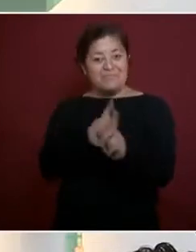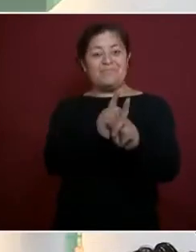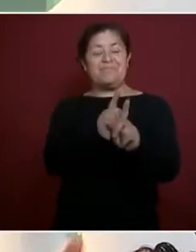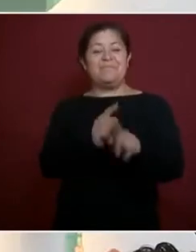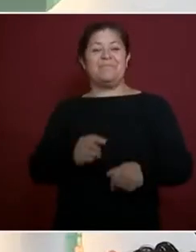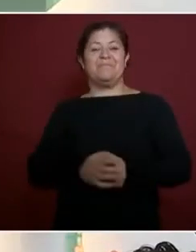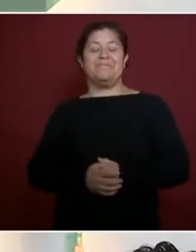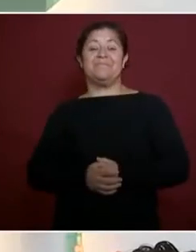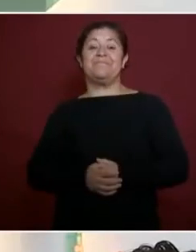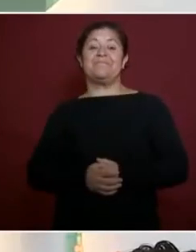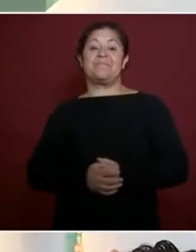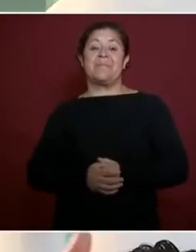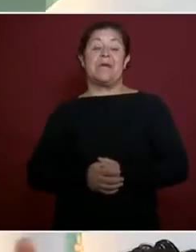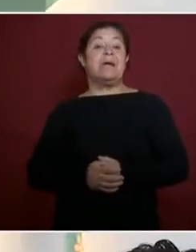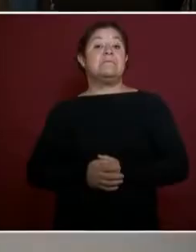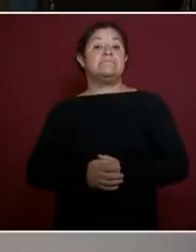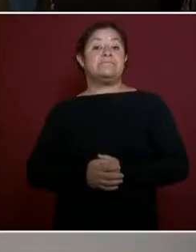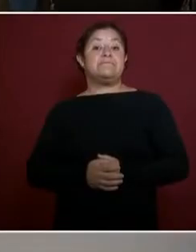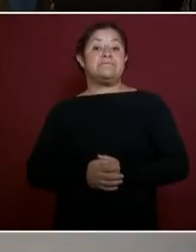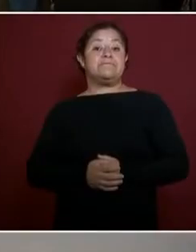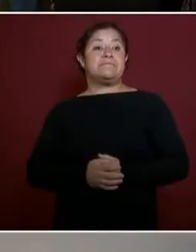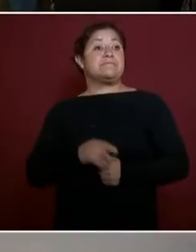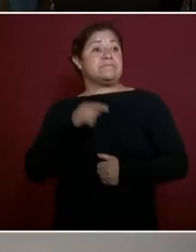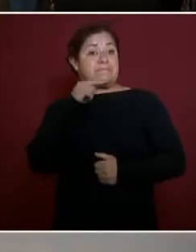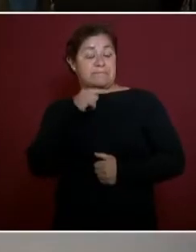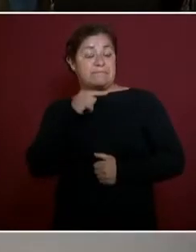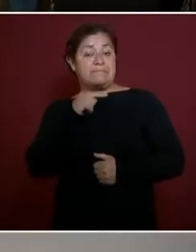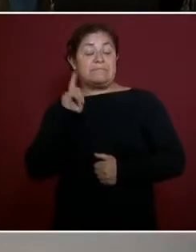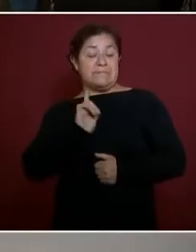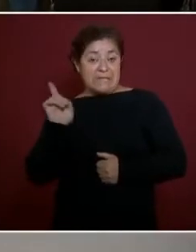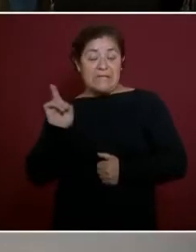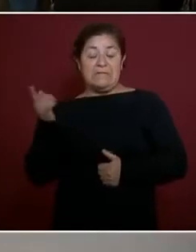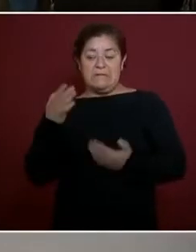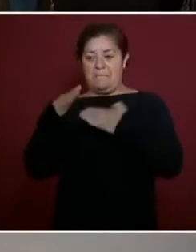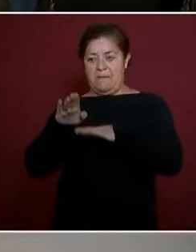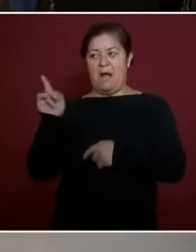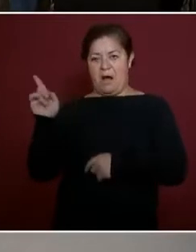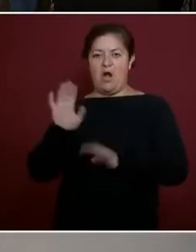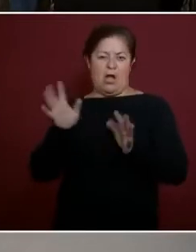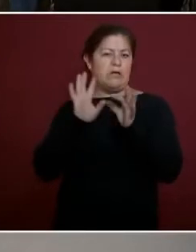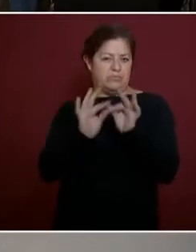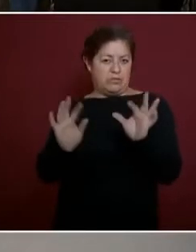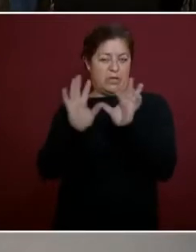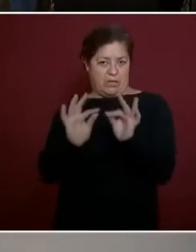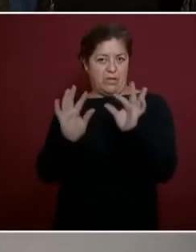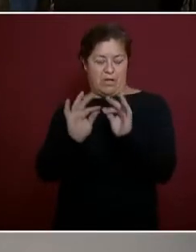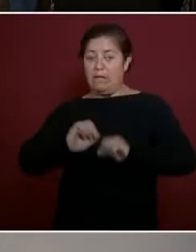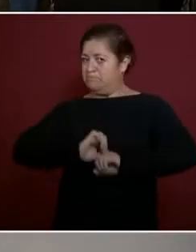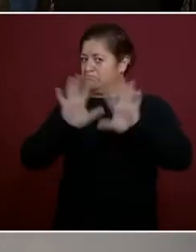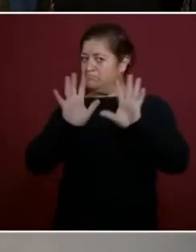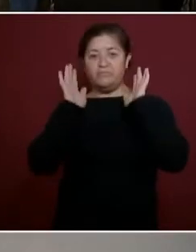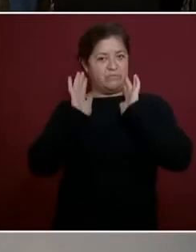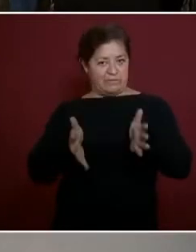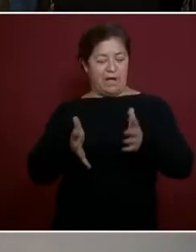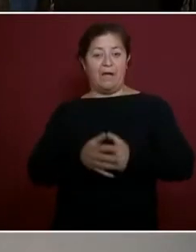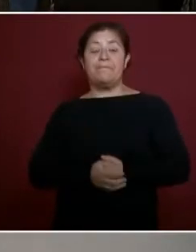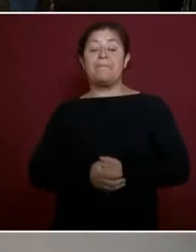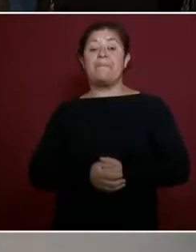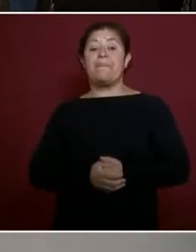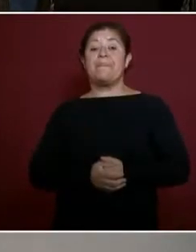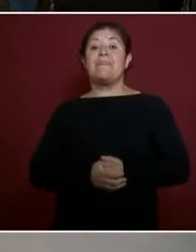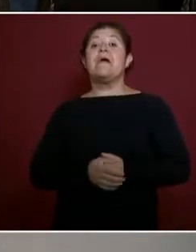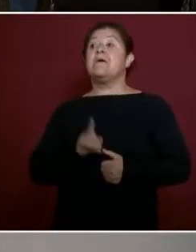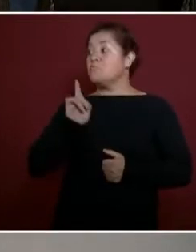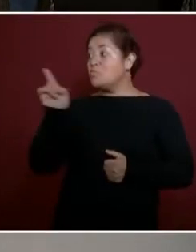Ya se habló de esta sucursal del Banco del Bienestar, así como esta